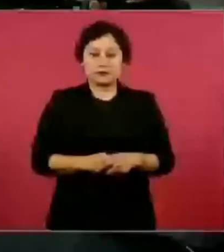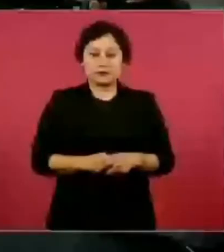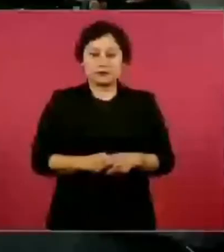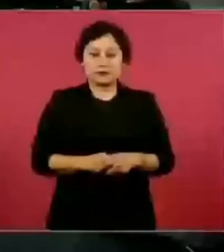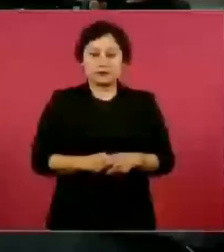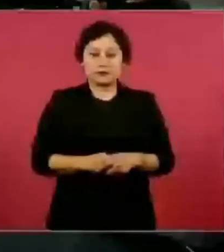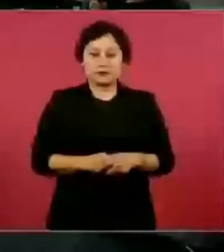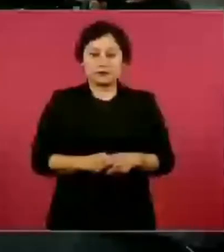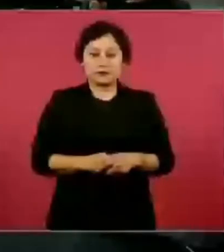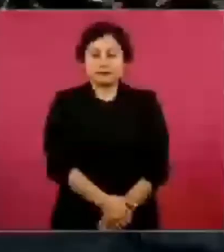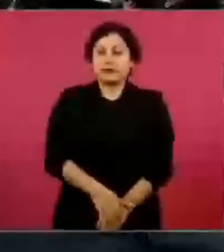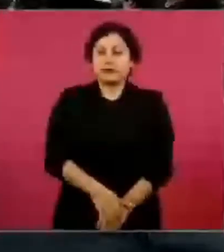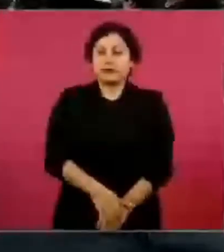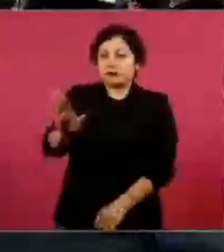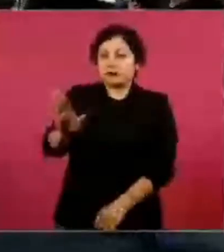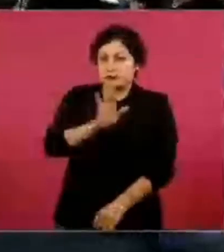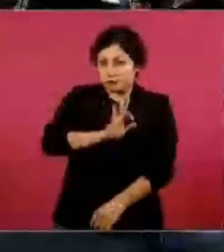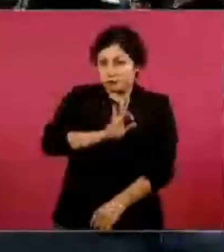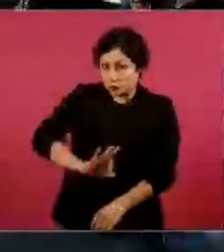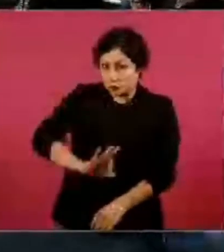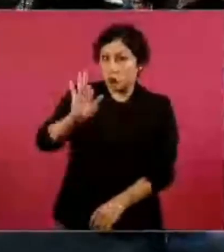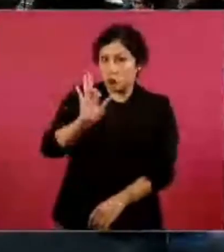le puedo hacer una última pregunta mientras si es